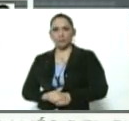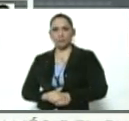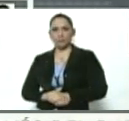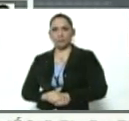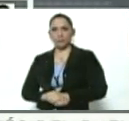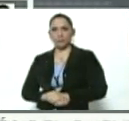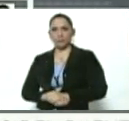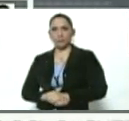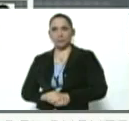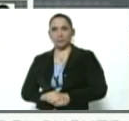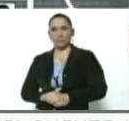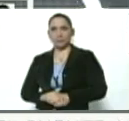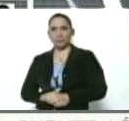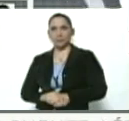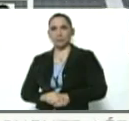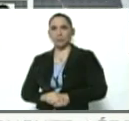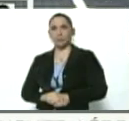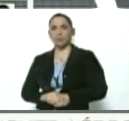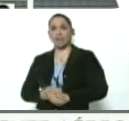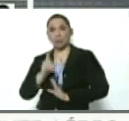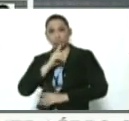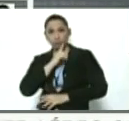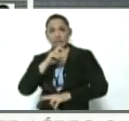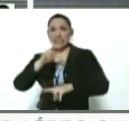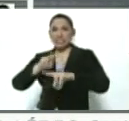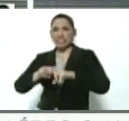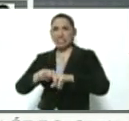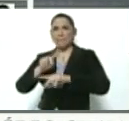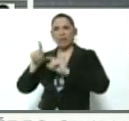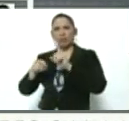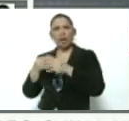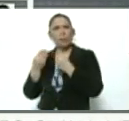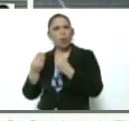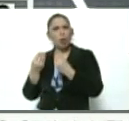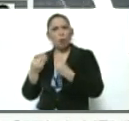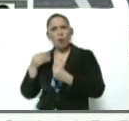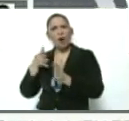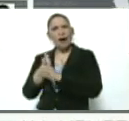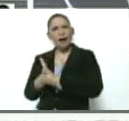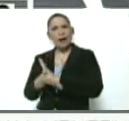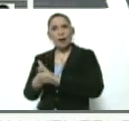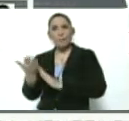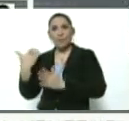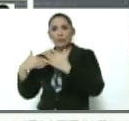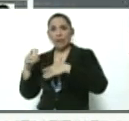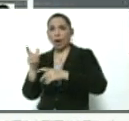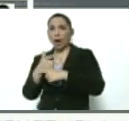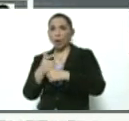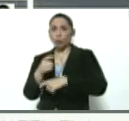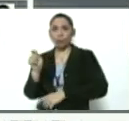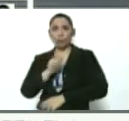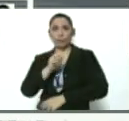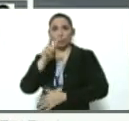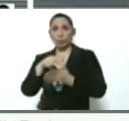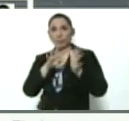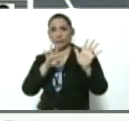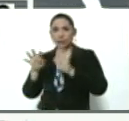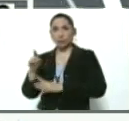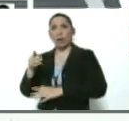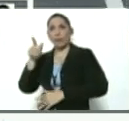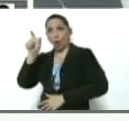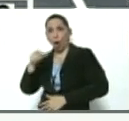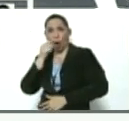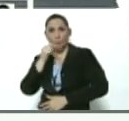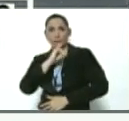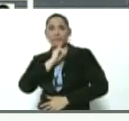Rueda, alias La Silla. Nosotros nos preguntamos cómo es que el pasado mes de agosto del 2019, el señor Iván